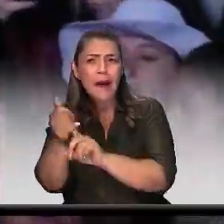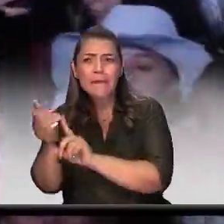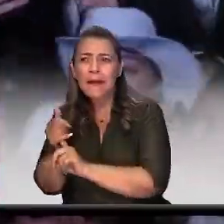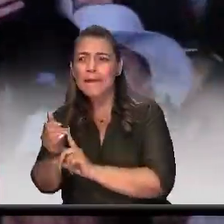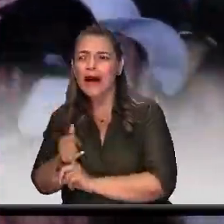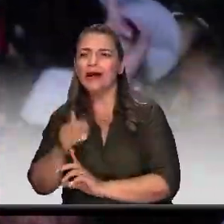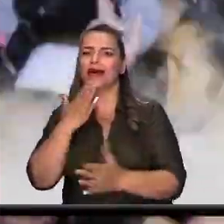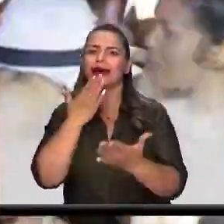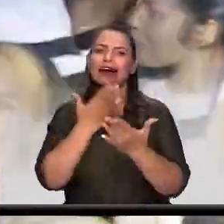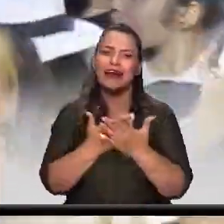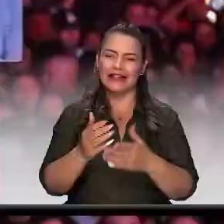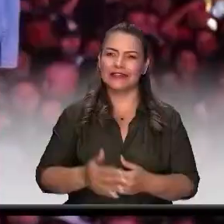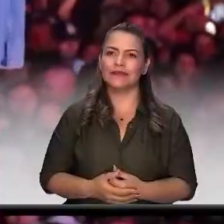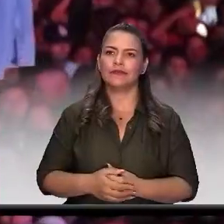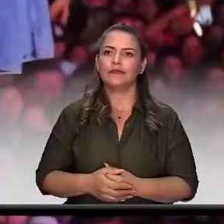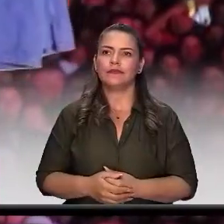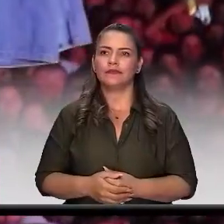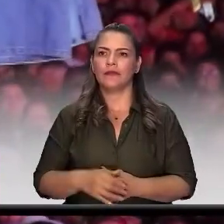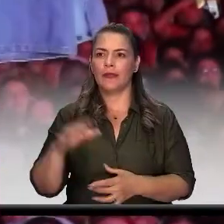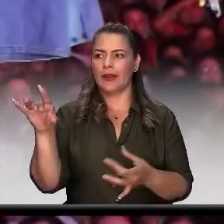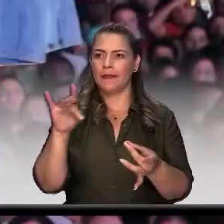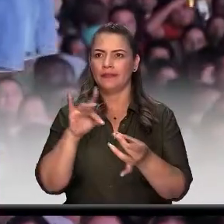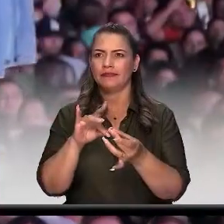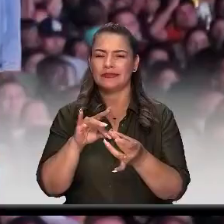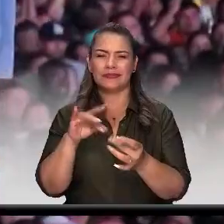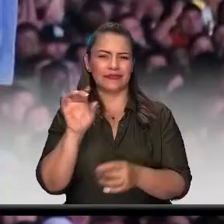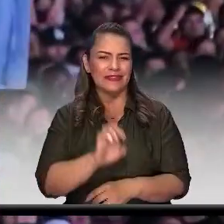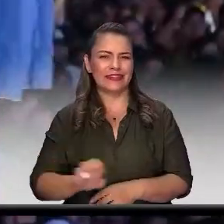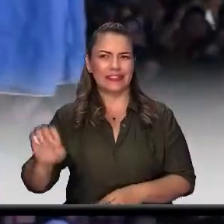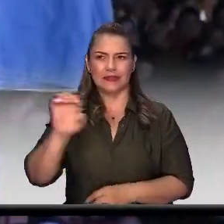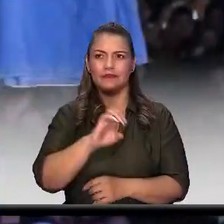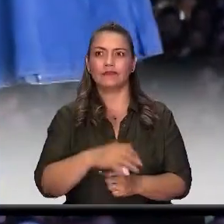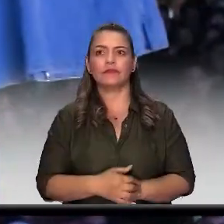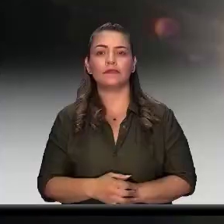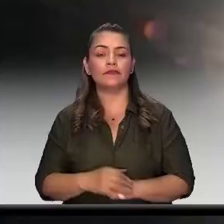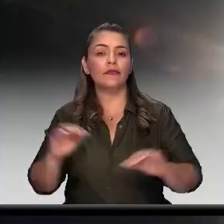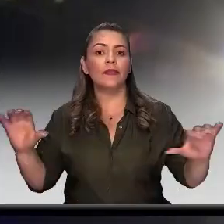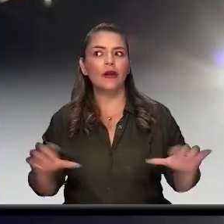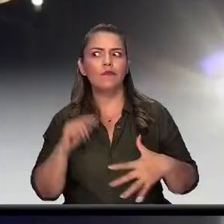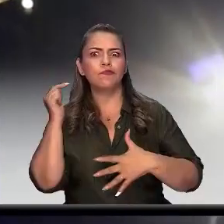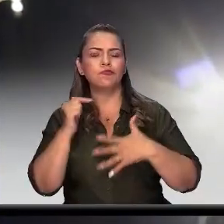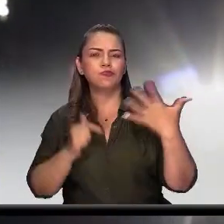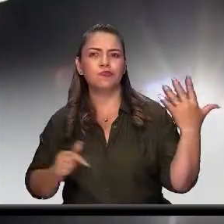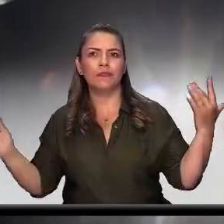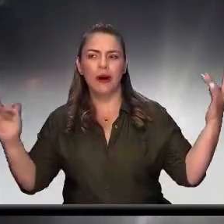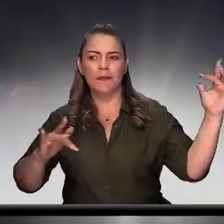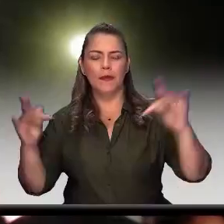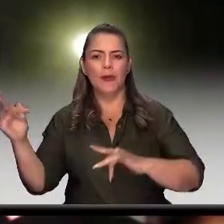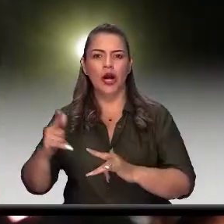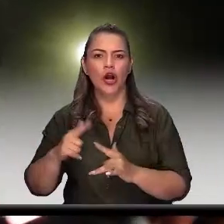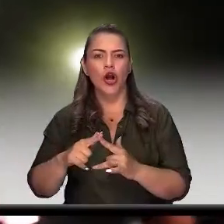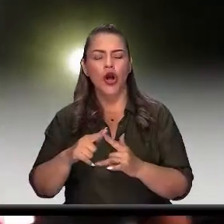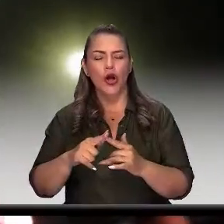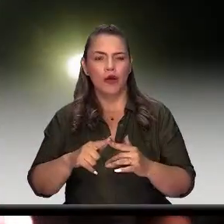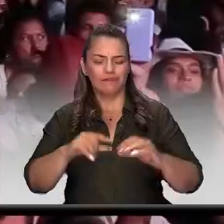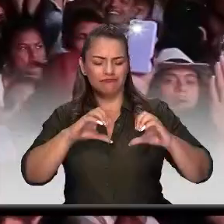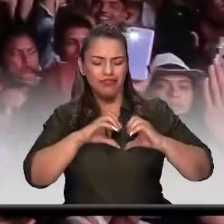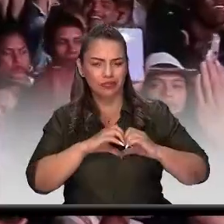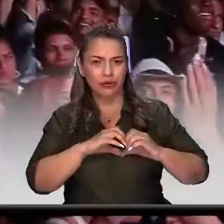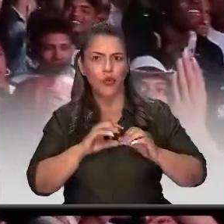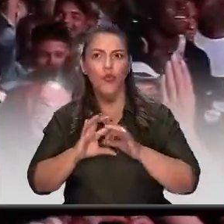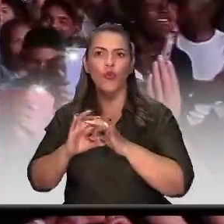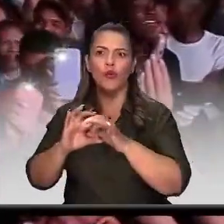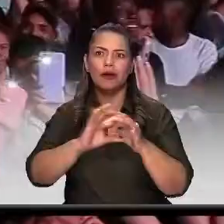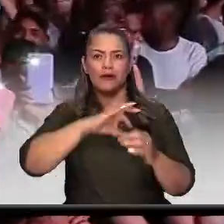por una participación perfecta por un evento que quedará grabado en nuestros corazones y por seguir construyendo juntos la historia